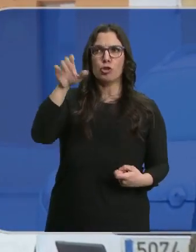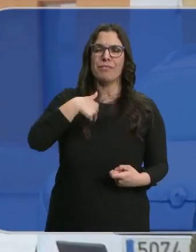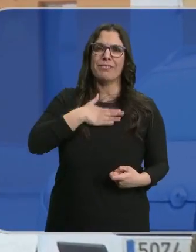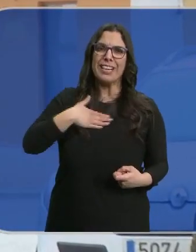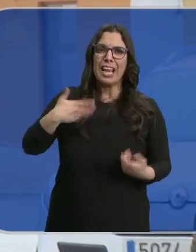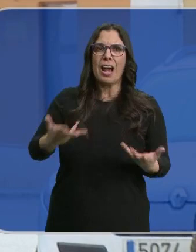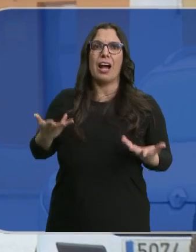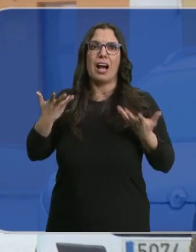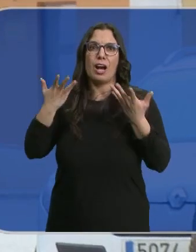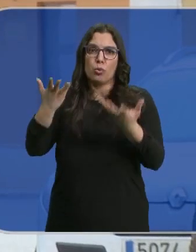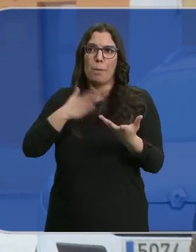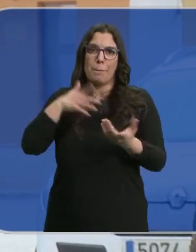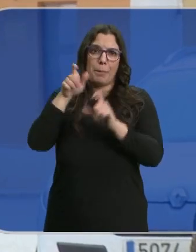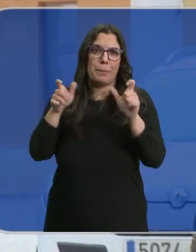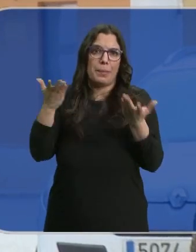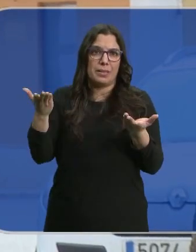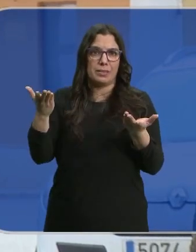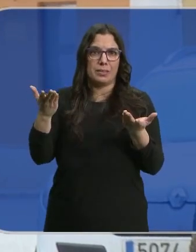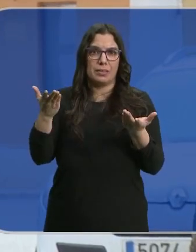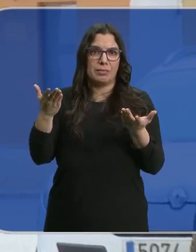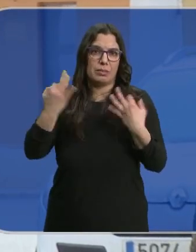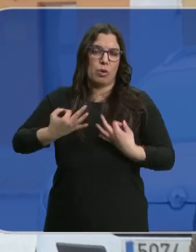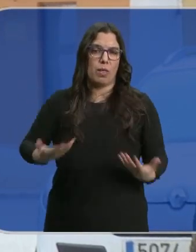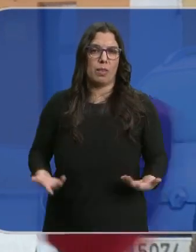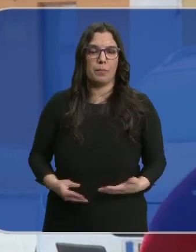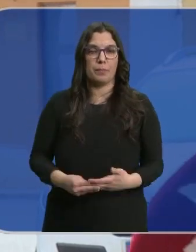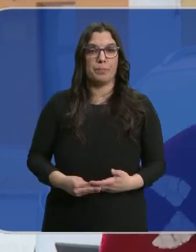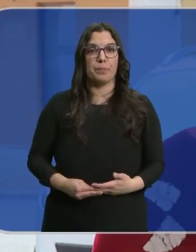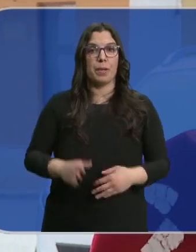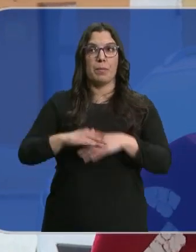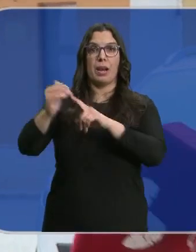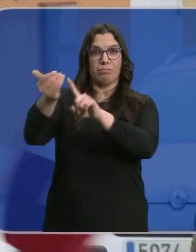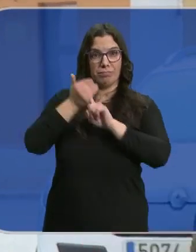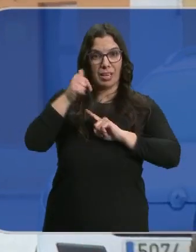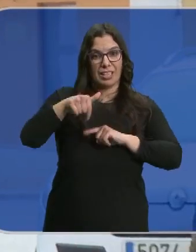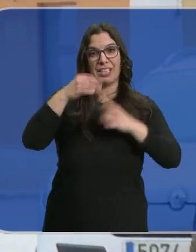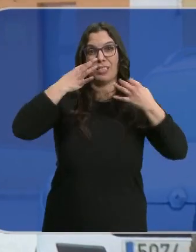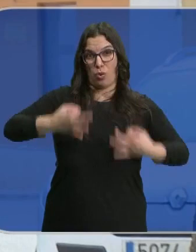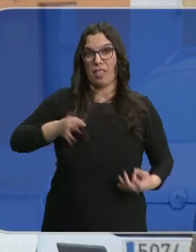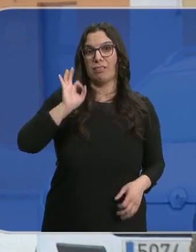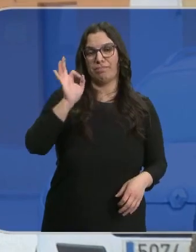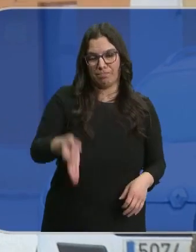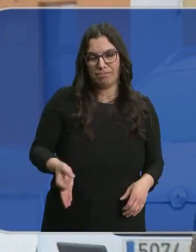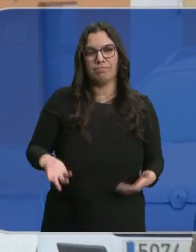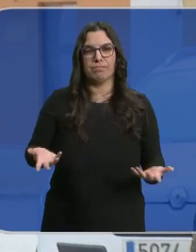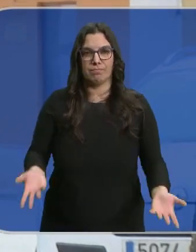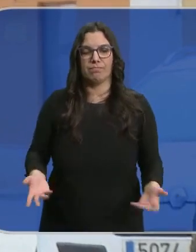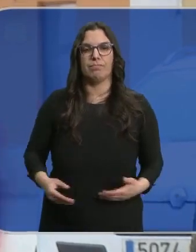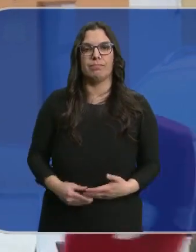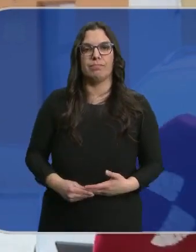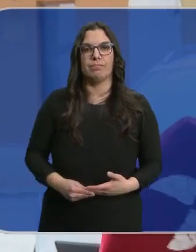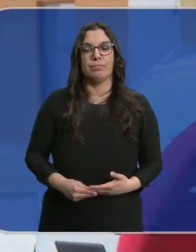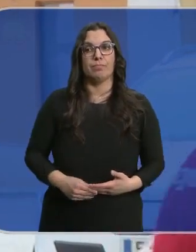ayudar a mi gente a un lugar seguro. Para traerles a un lugar seguro. Sí, a un lugar seguro.